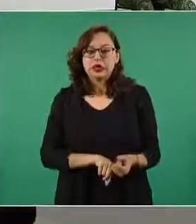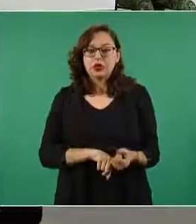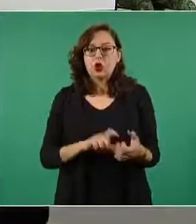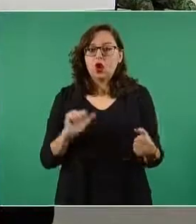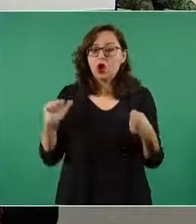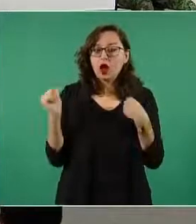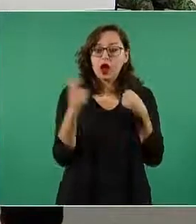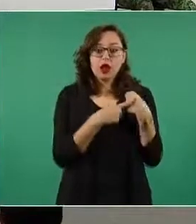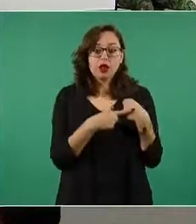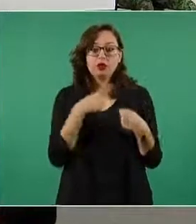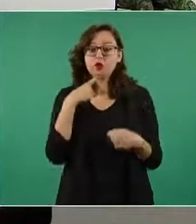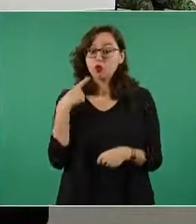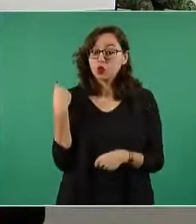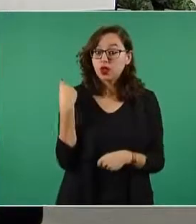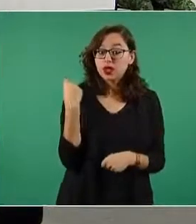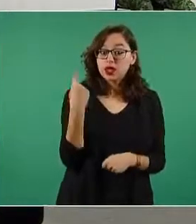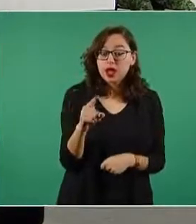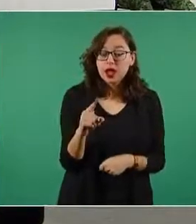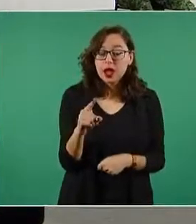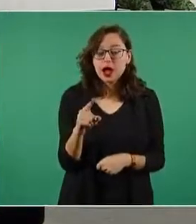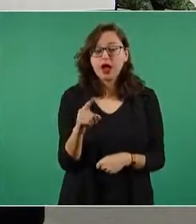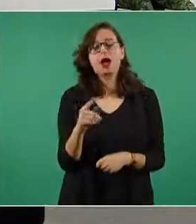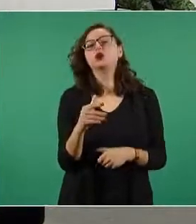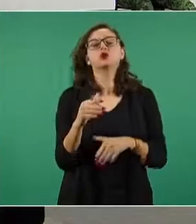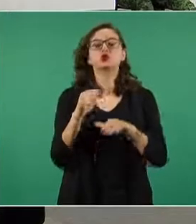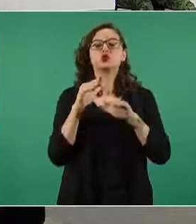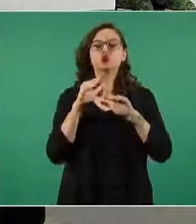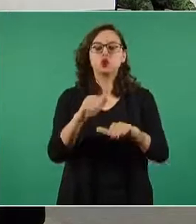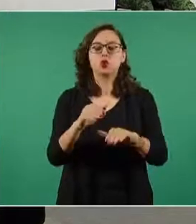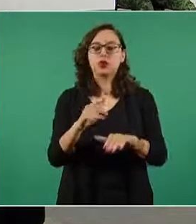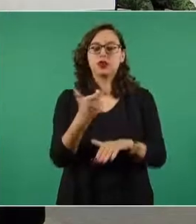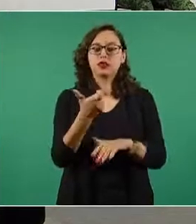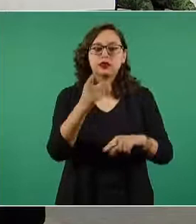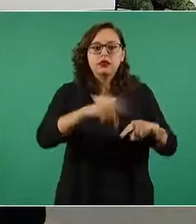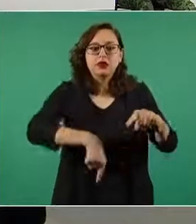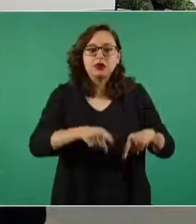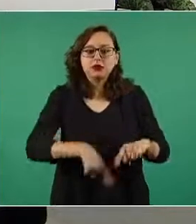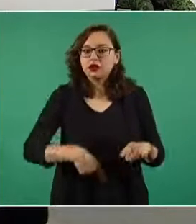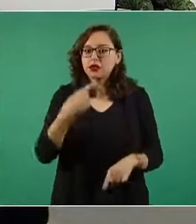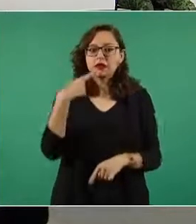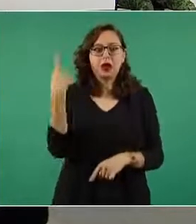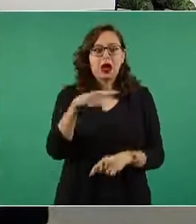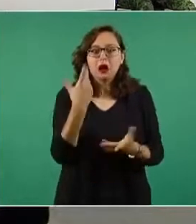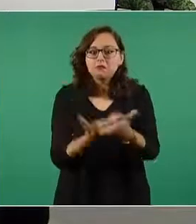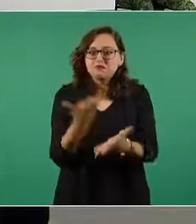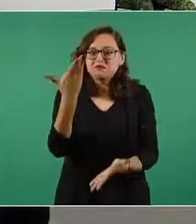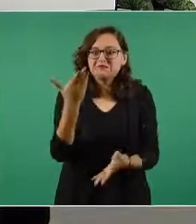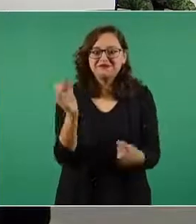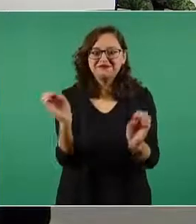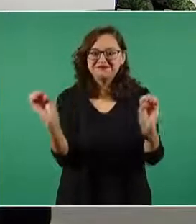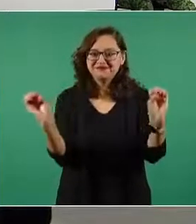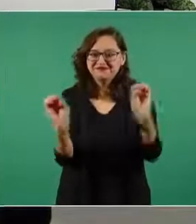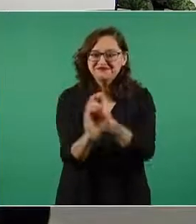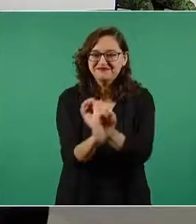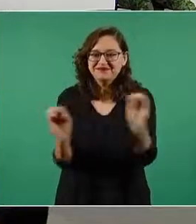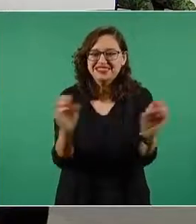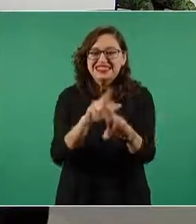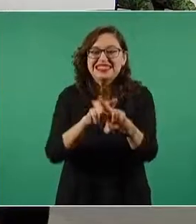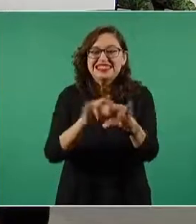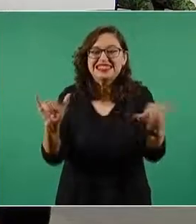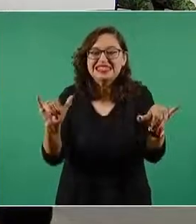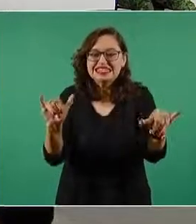queja por reporte de quitarle el dinero a los trabajadores y también es mencionar